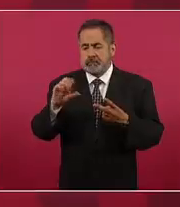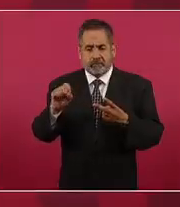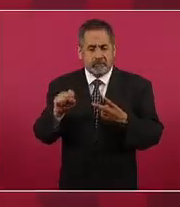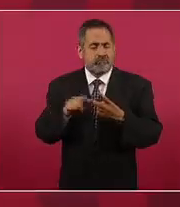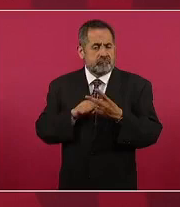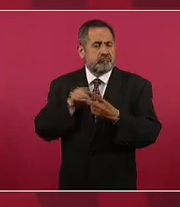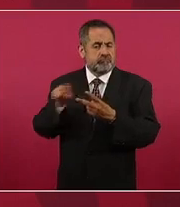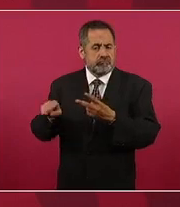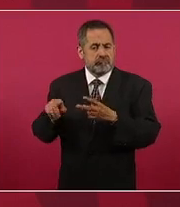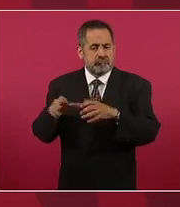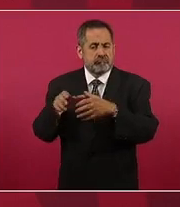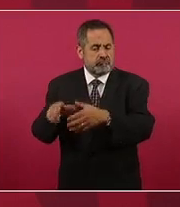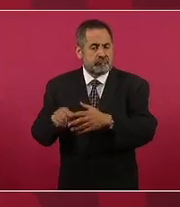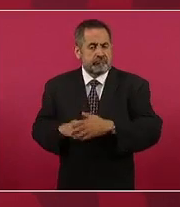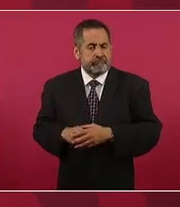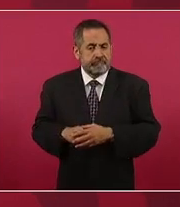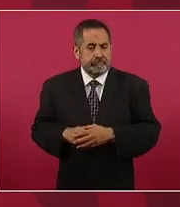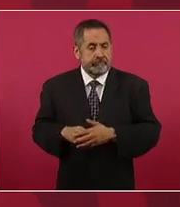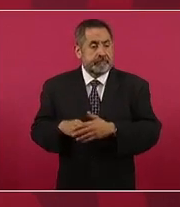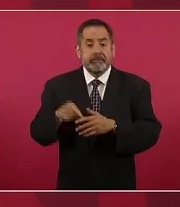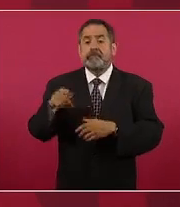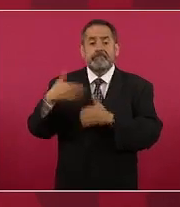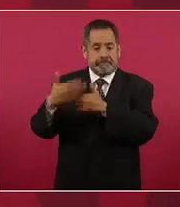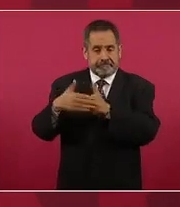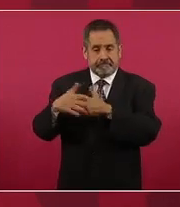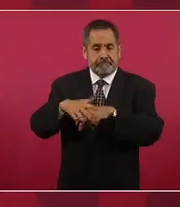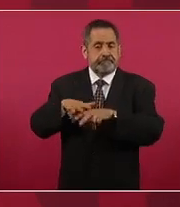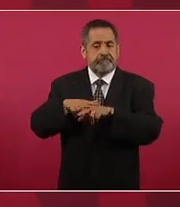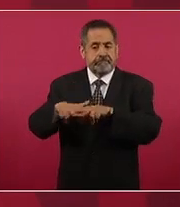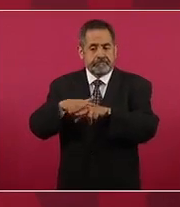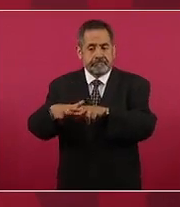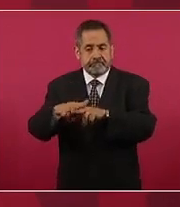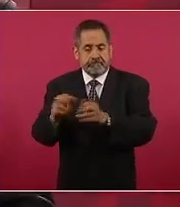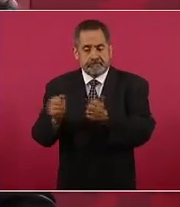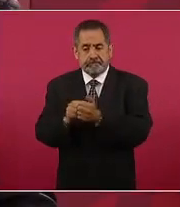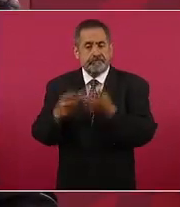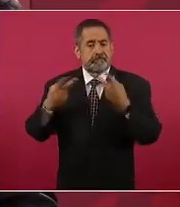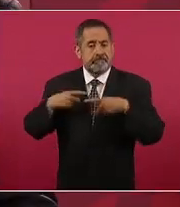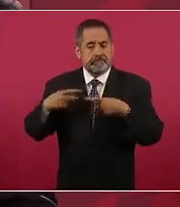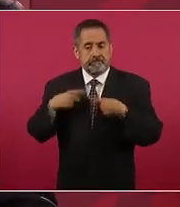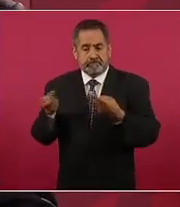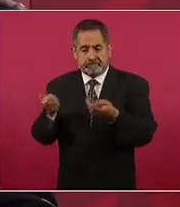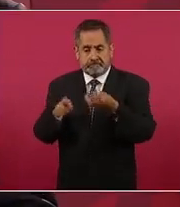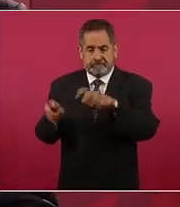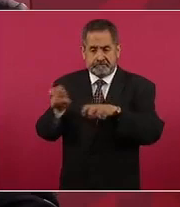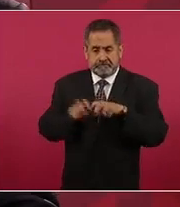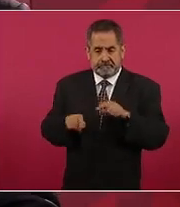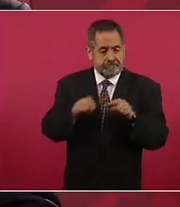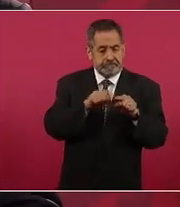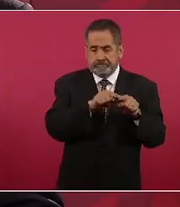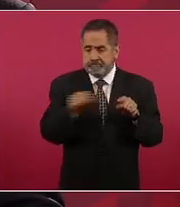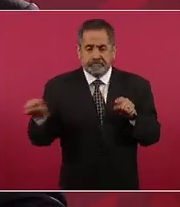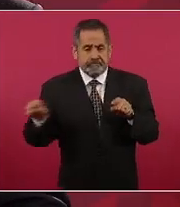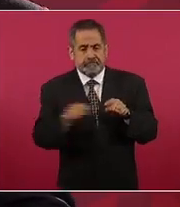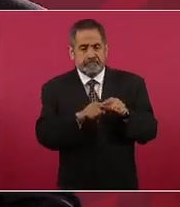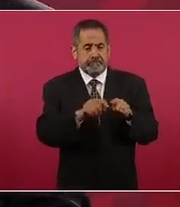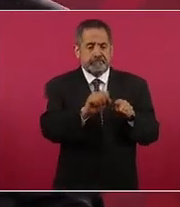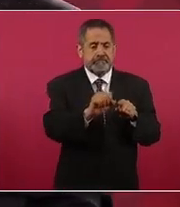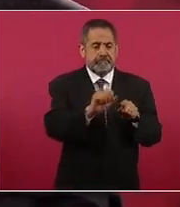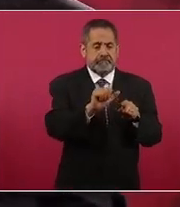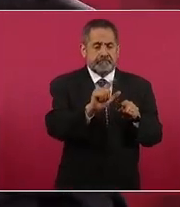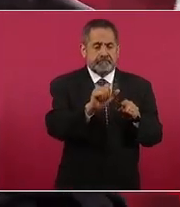y va a haber tren de pasajeros ya este año de Salina Cruz a